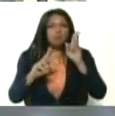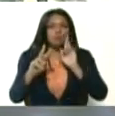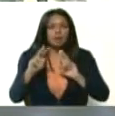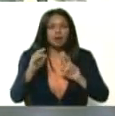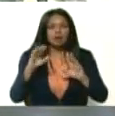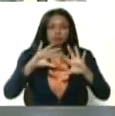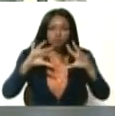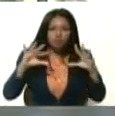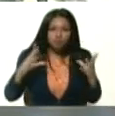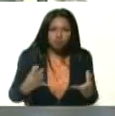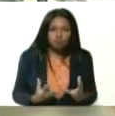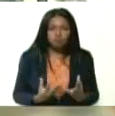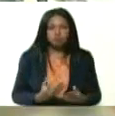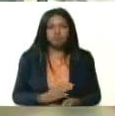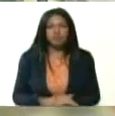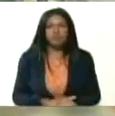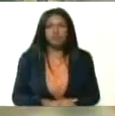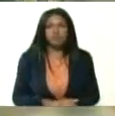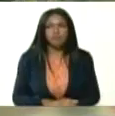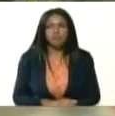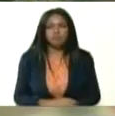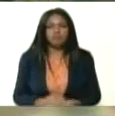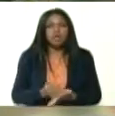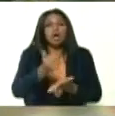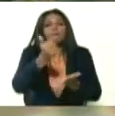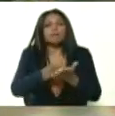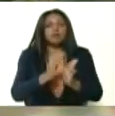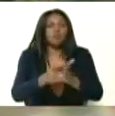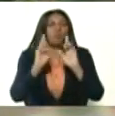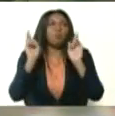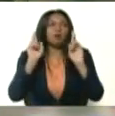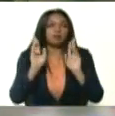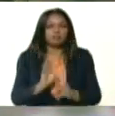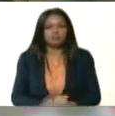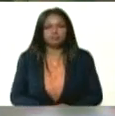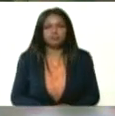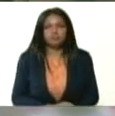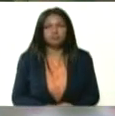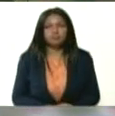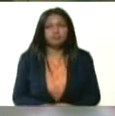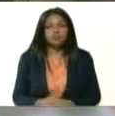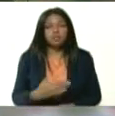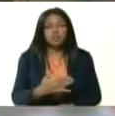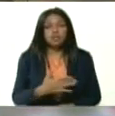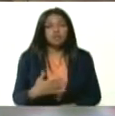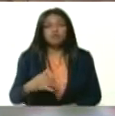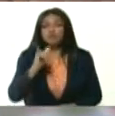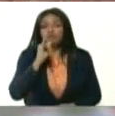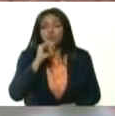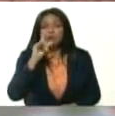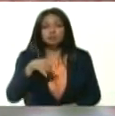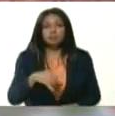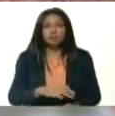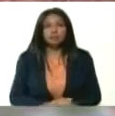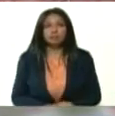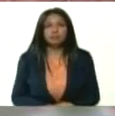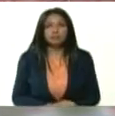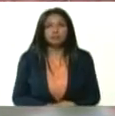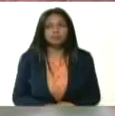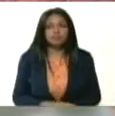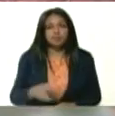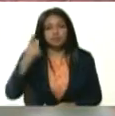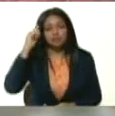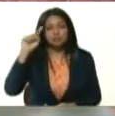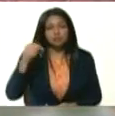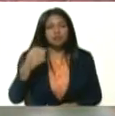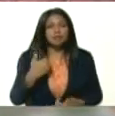esta pandemia. Amén, digo yo. Amén. Quiero anunciar que el día de mañana,